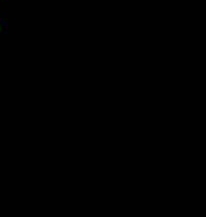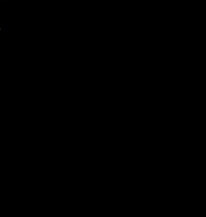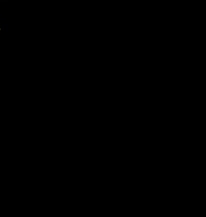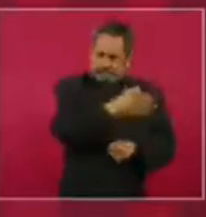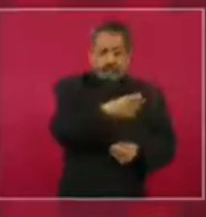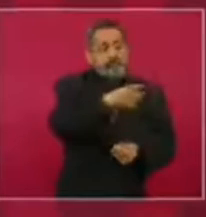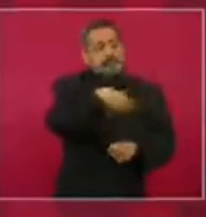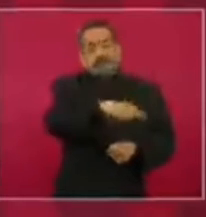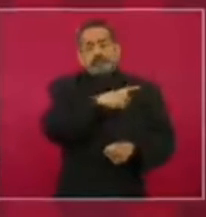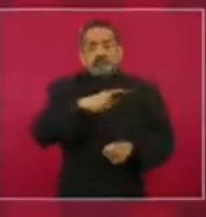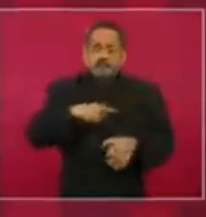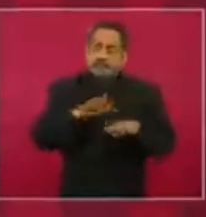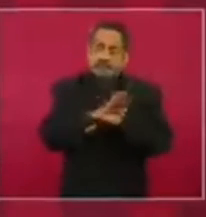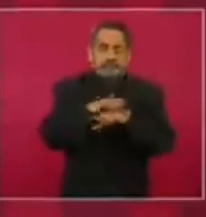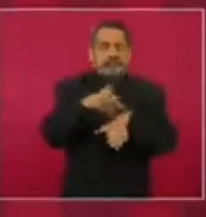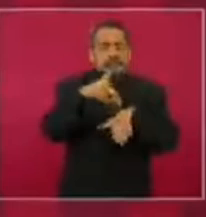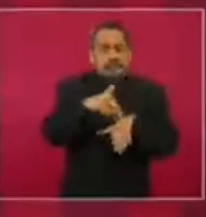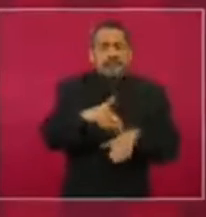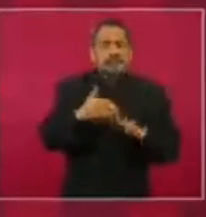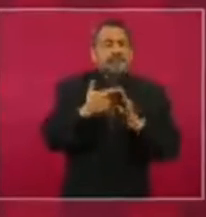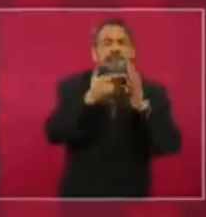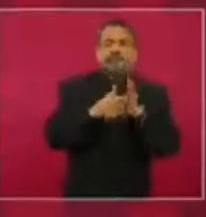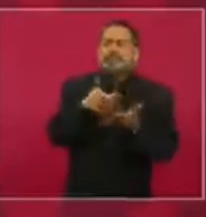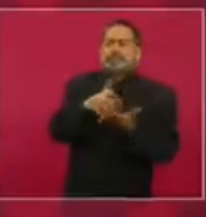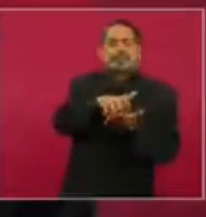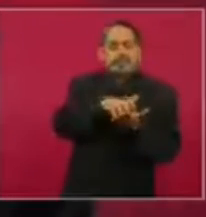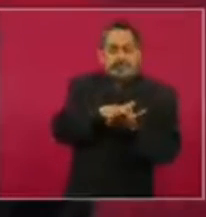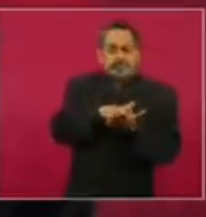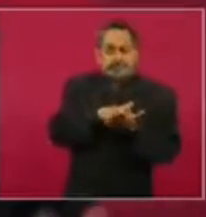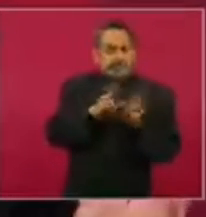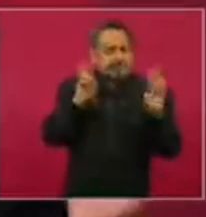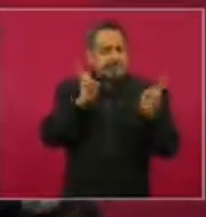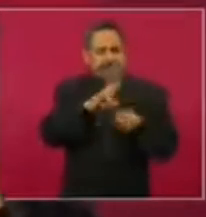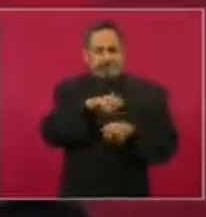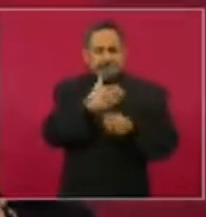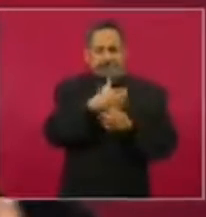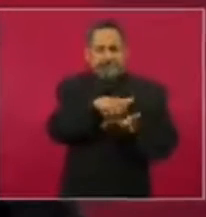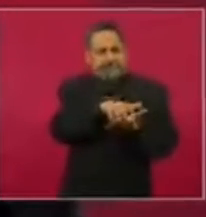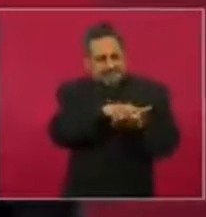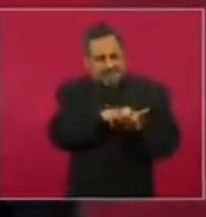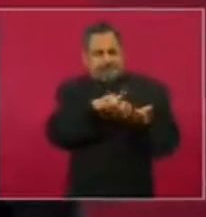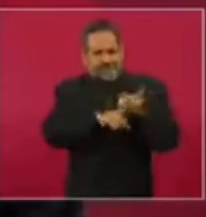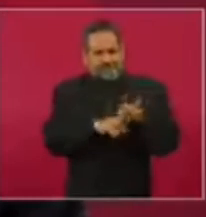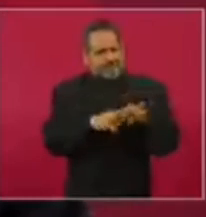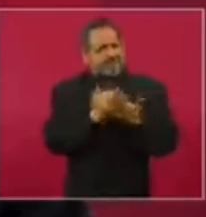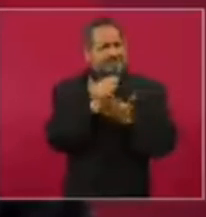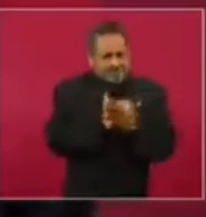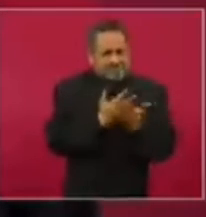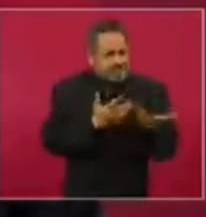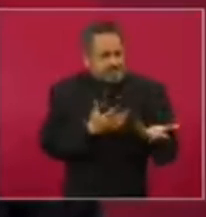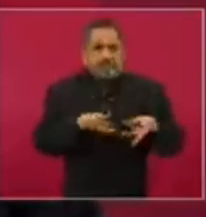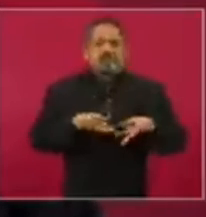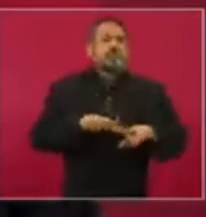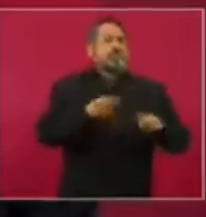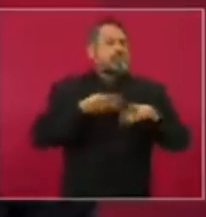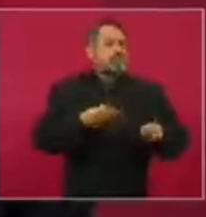¿Qué las de austeridad republicana que se suspenda, por ejemplo,